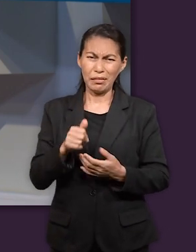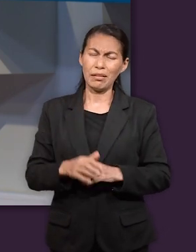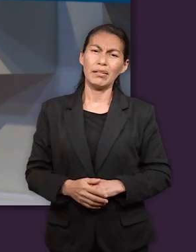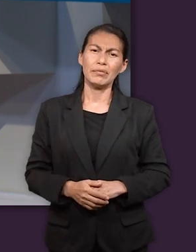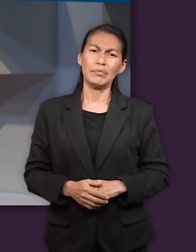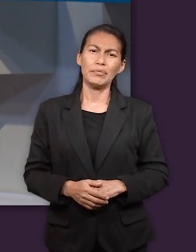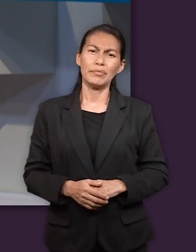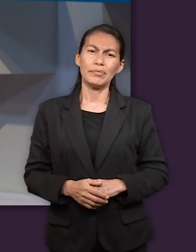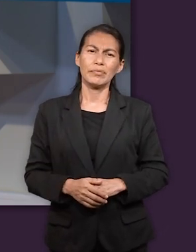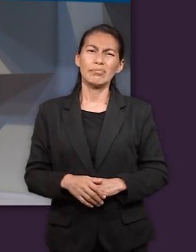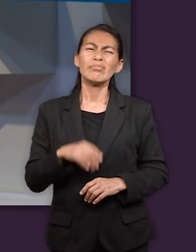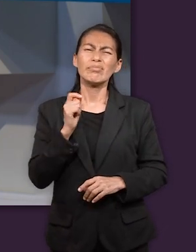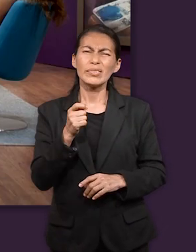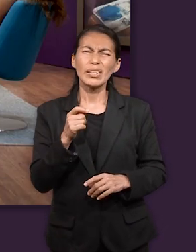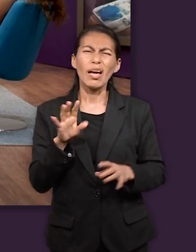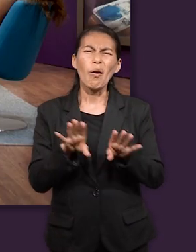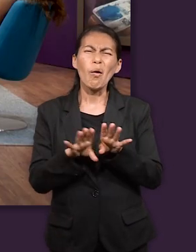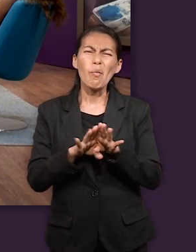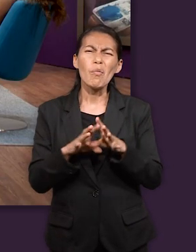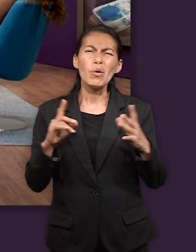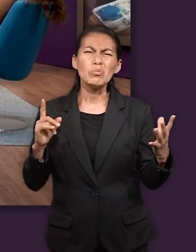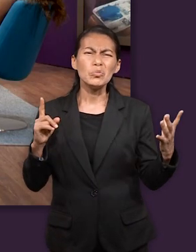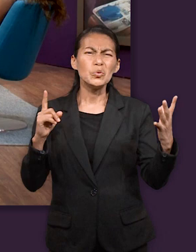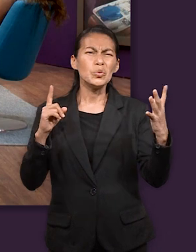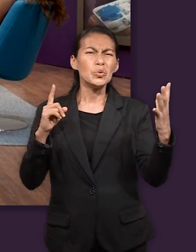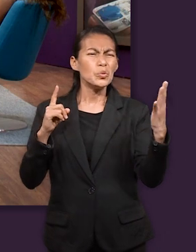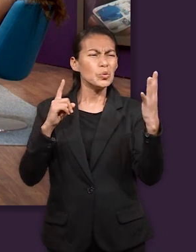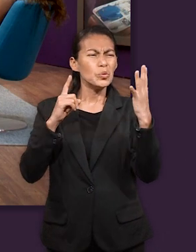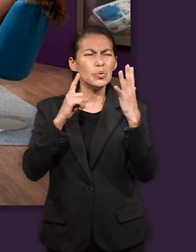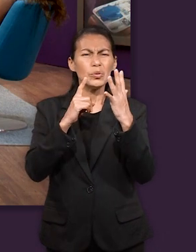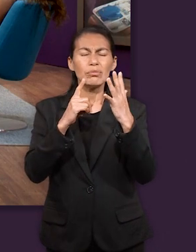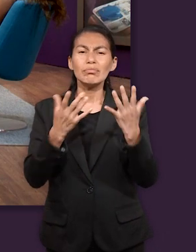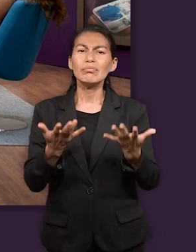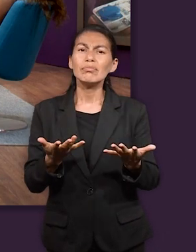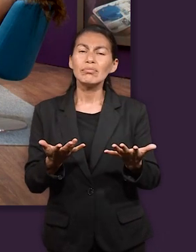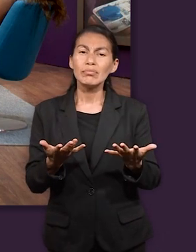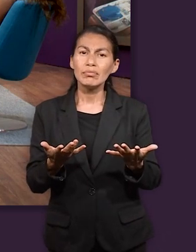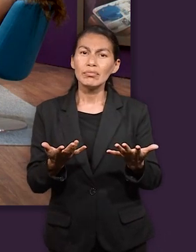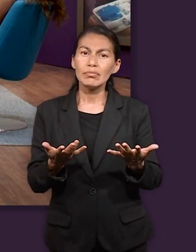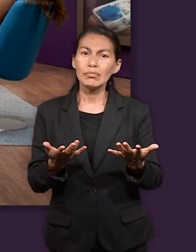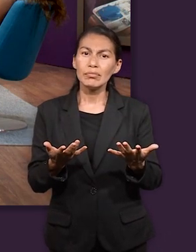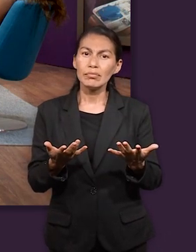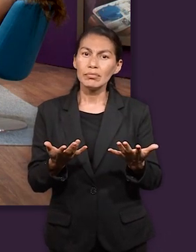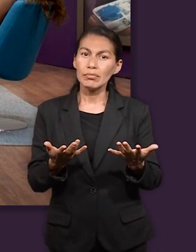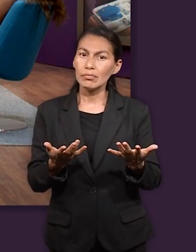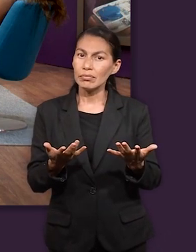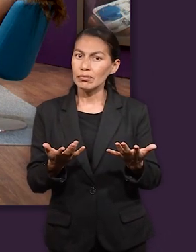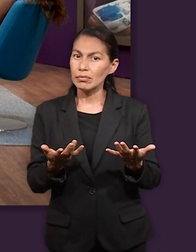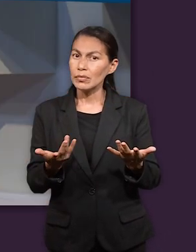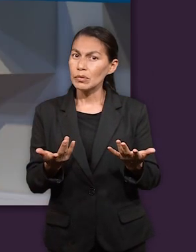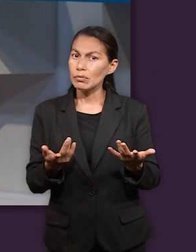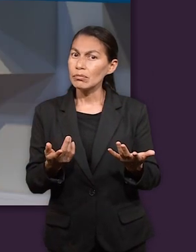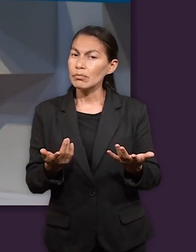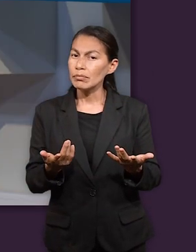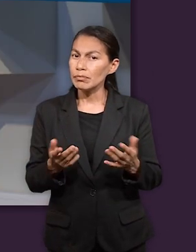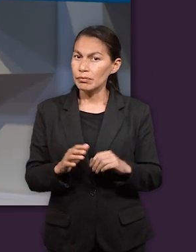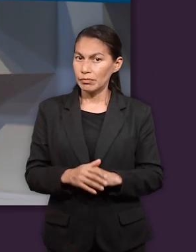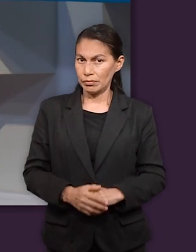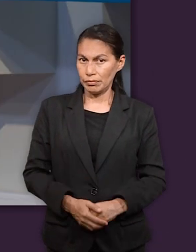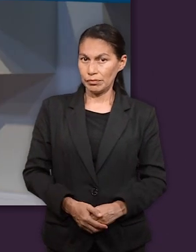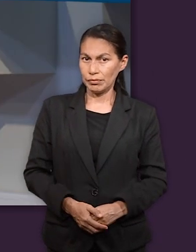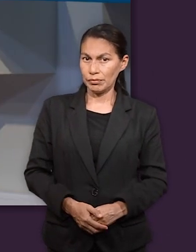imaginaban ¿cómo fue ese encuentro de los hermanos de José con